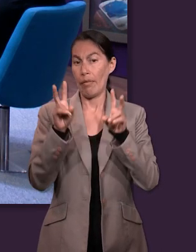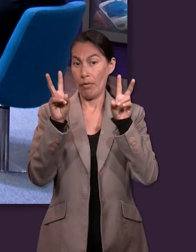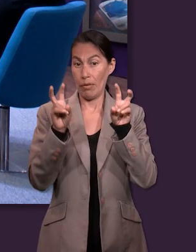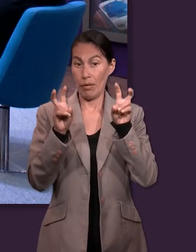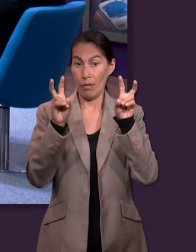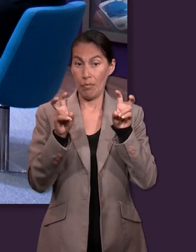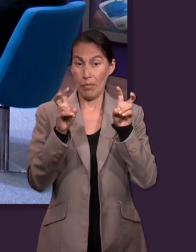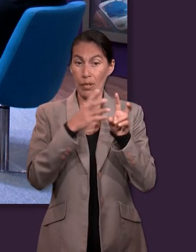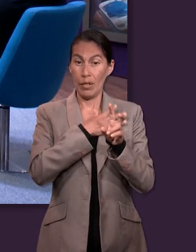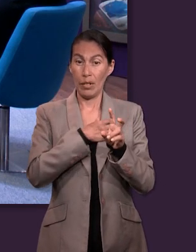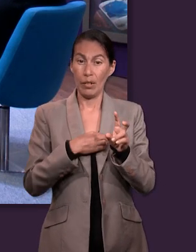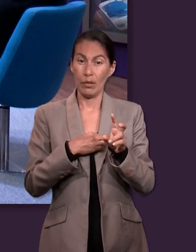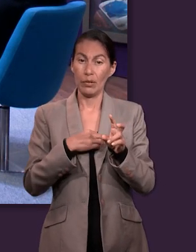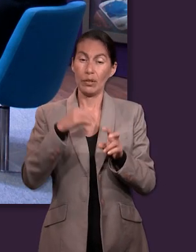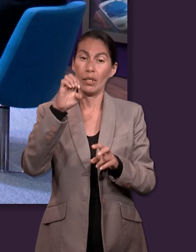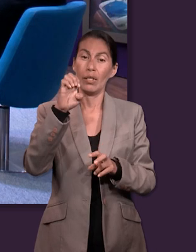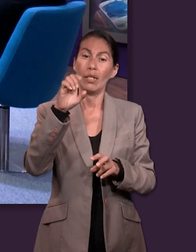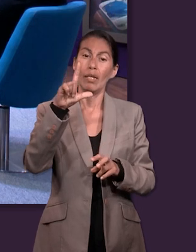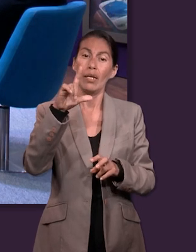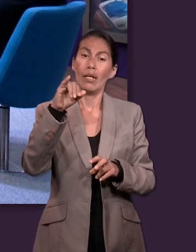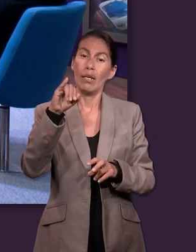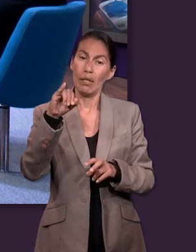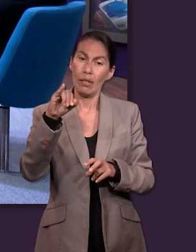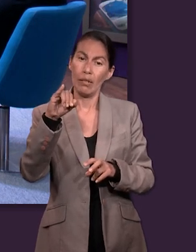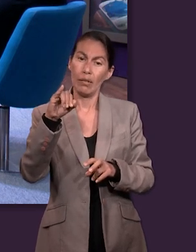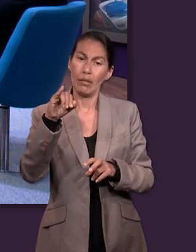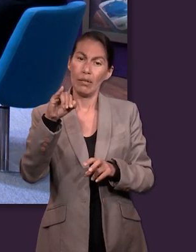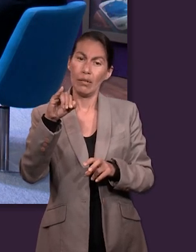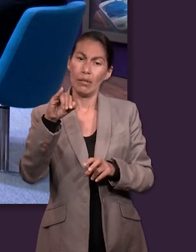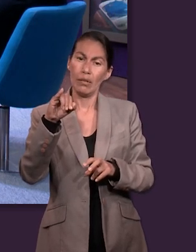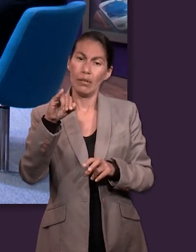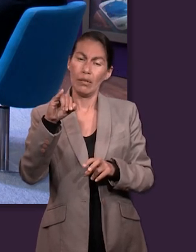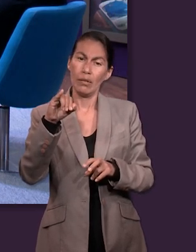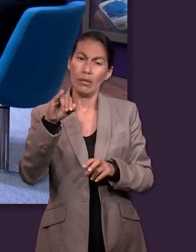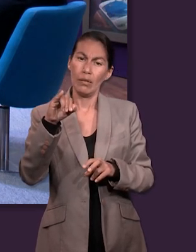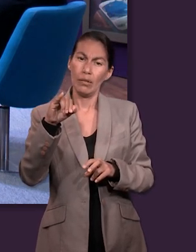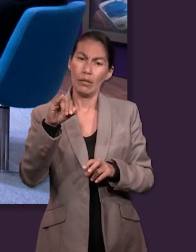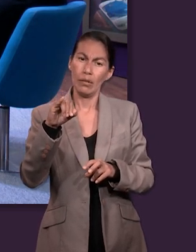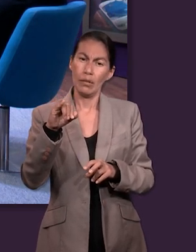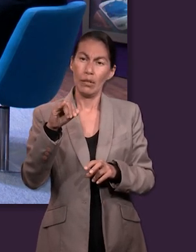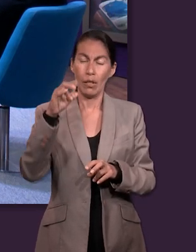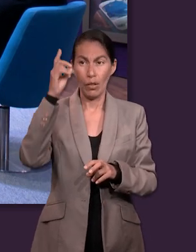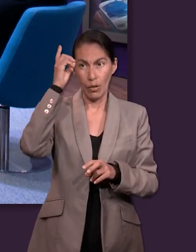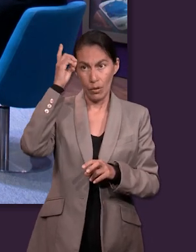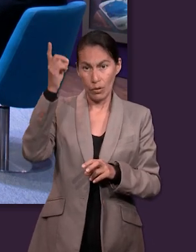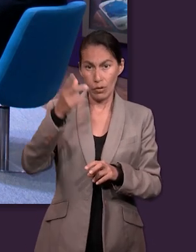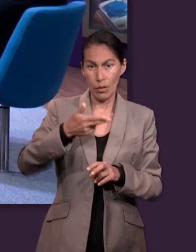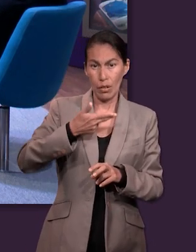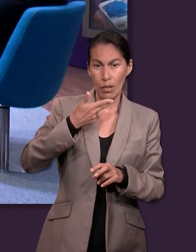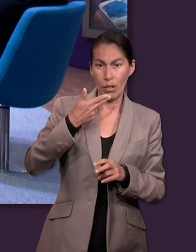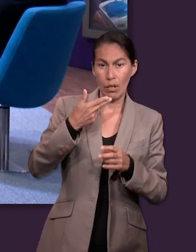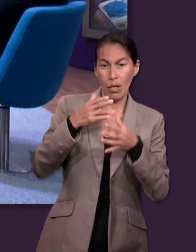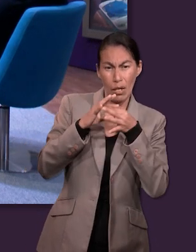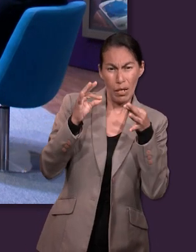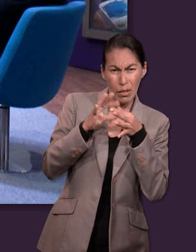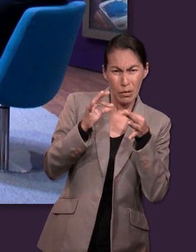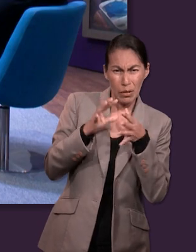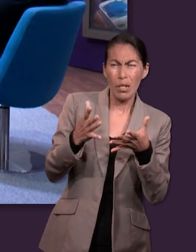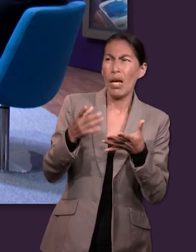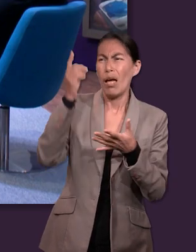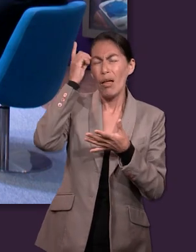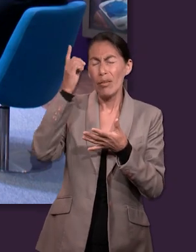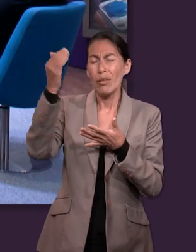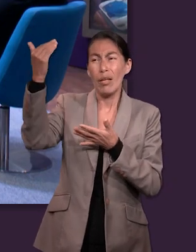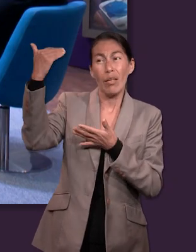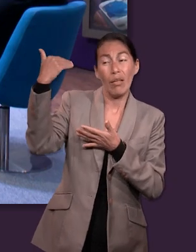El tema de los hijos de Lee o el contexto de ellos era una persona que no está dispuesta a escuchar. Y es que cuando Dios habla, cuando el Espíritu